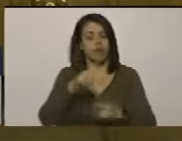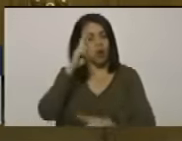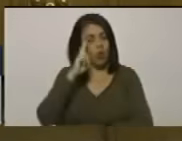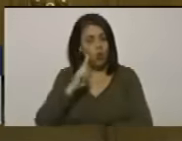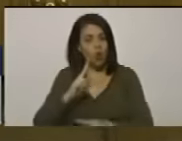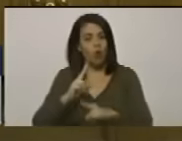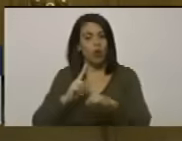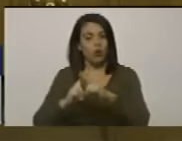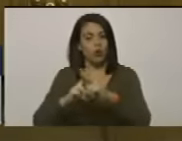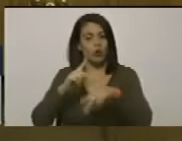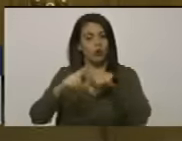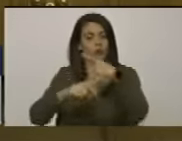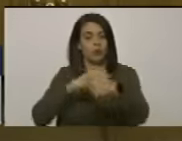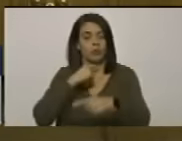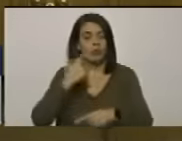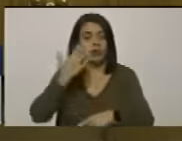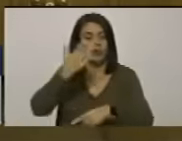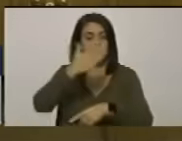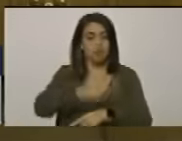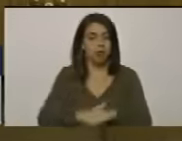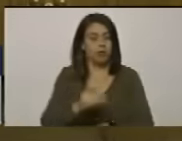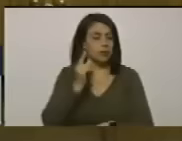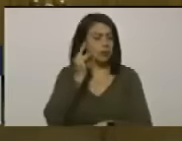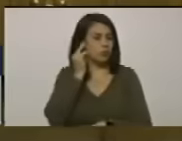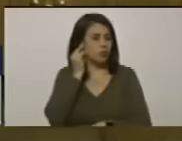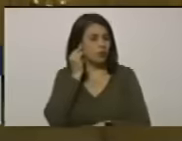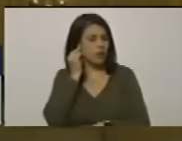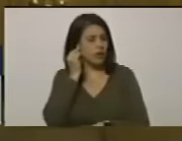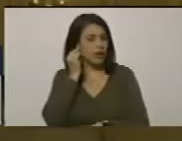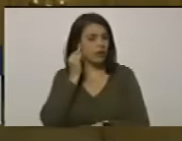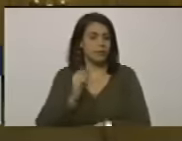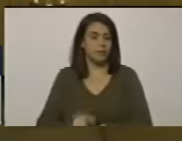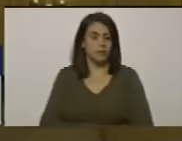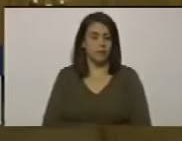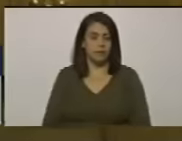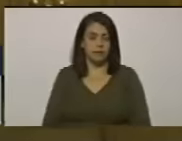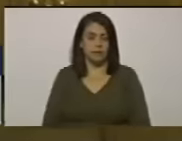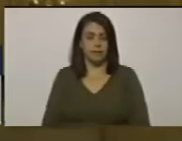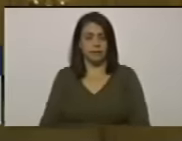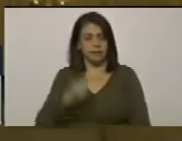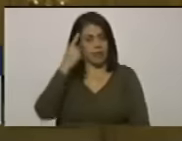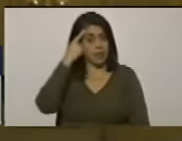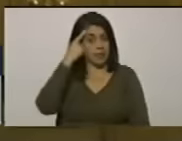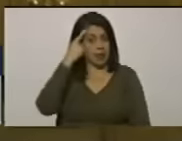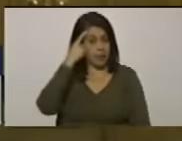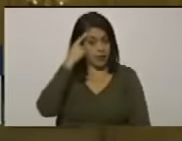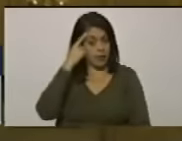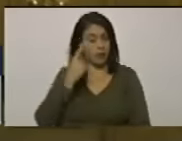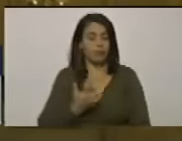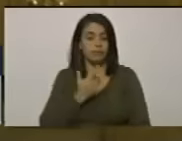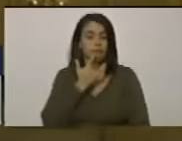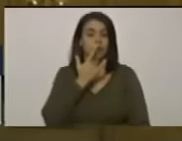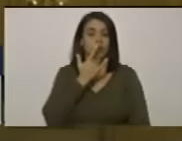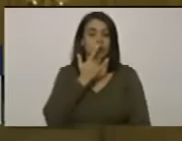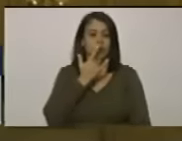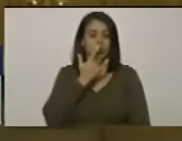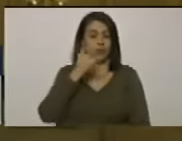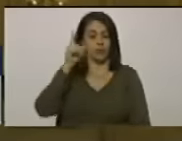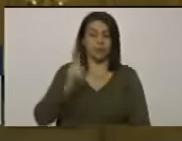un homenaje póstumo a la senadora Piedad Córdoba Ruiz reconociendo su valentía